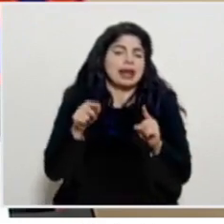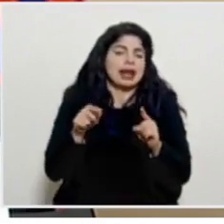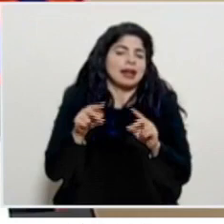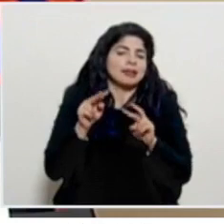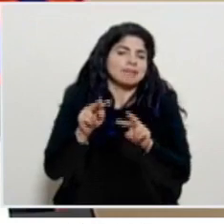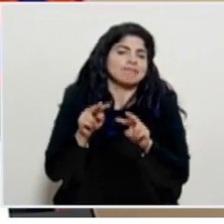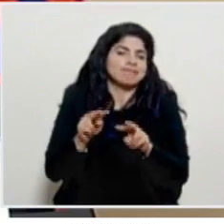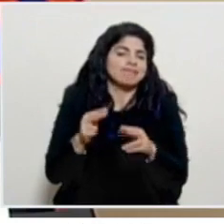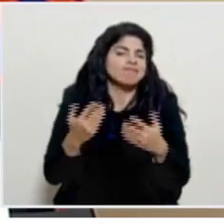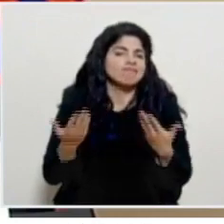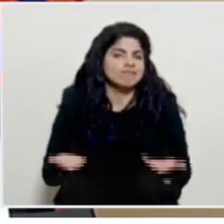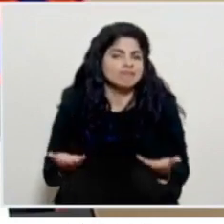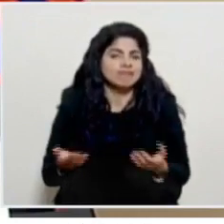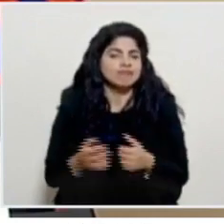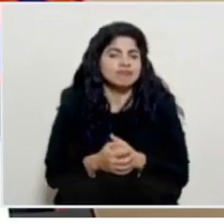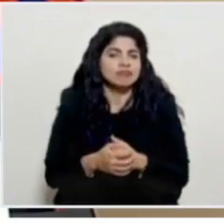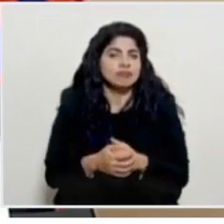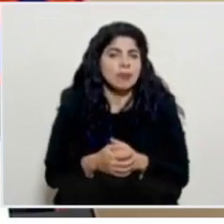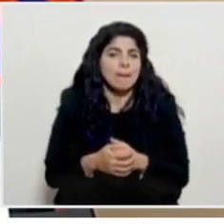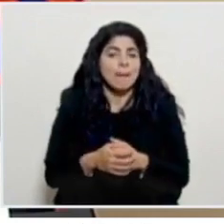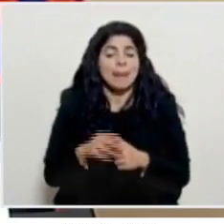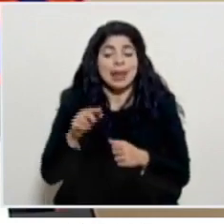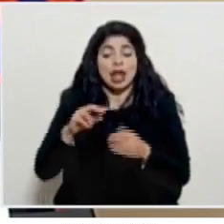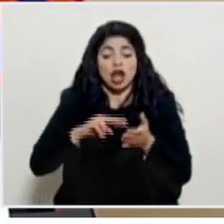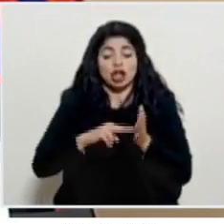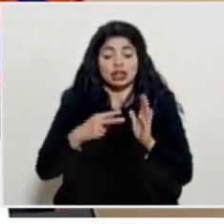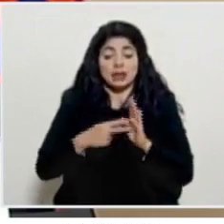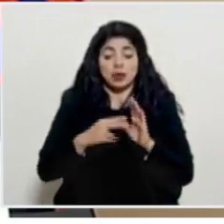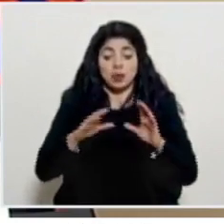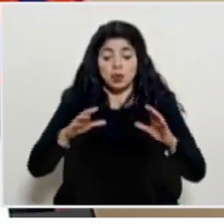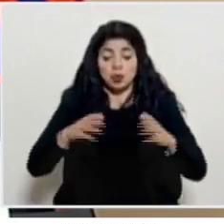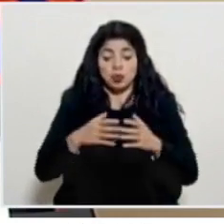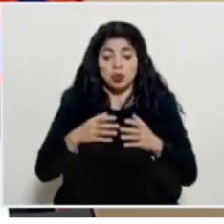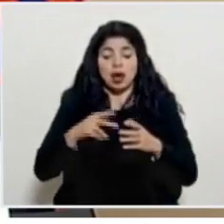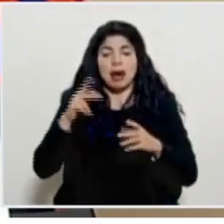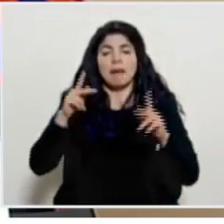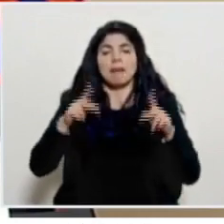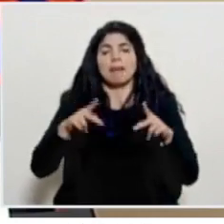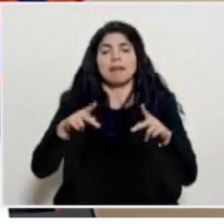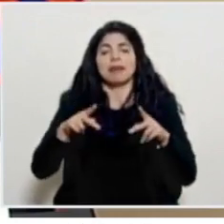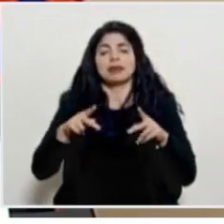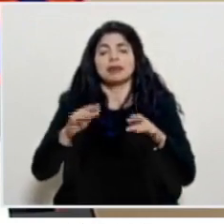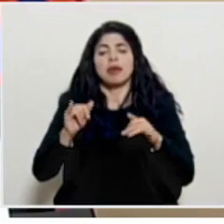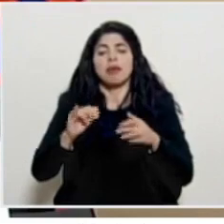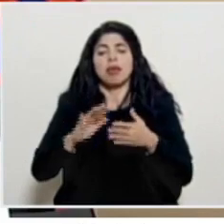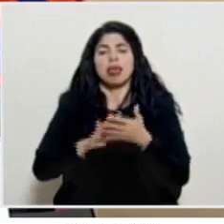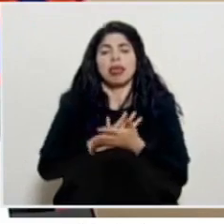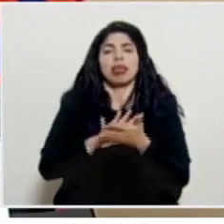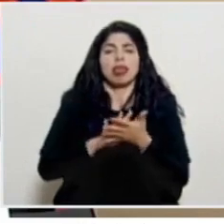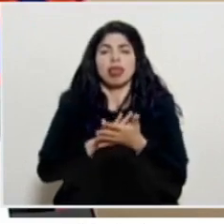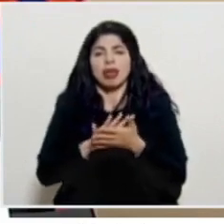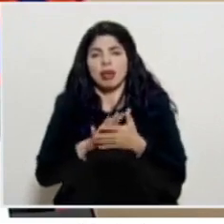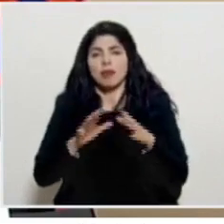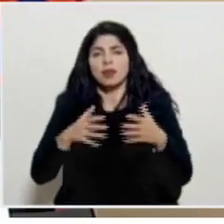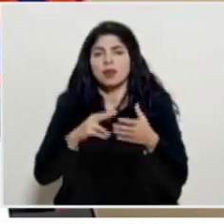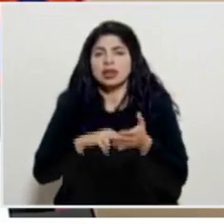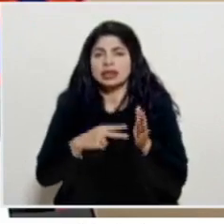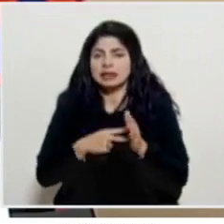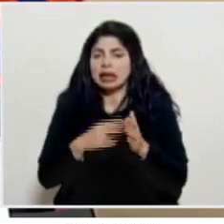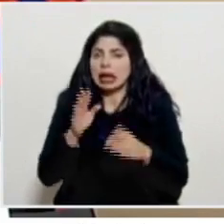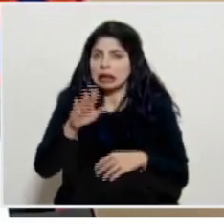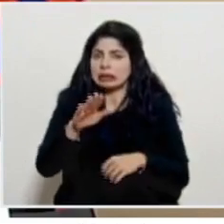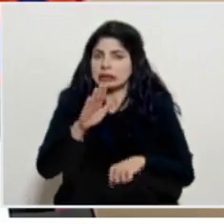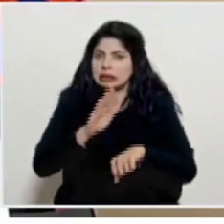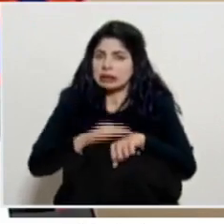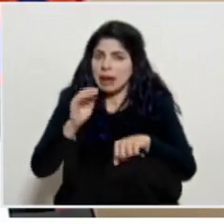además es que el concepto de burbuja la gente lo ha ido como ampliando y eso yo creo que es algo también que hay que llamar la